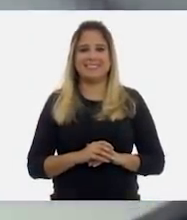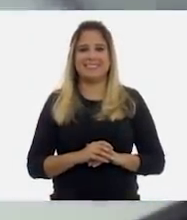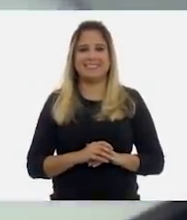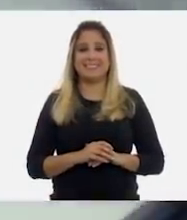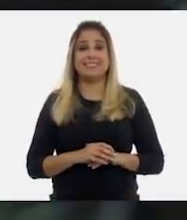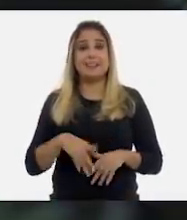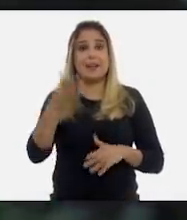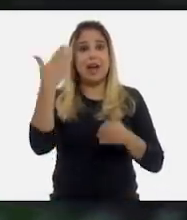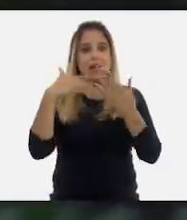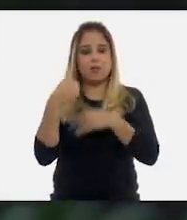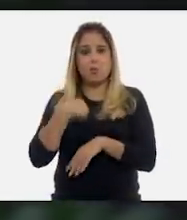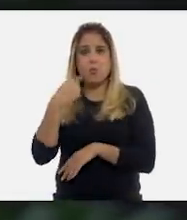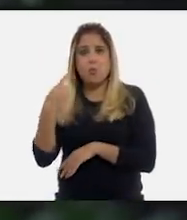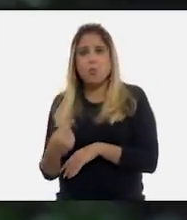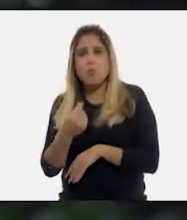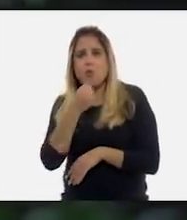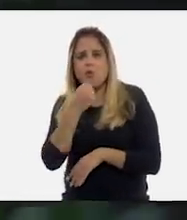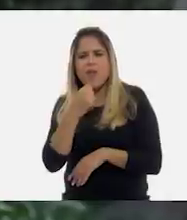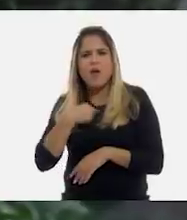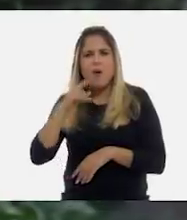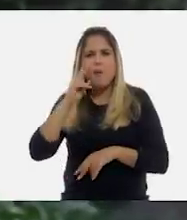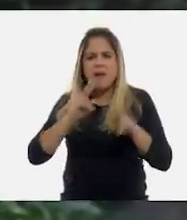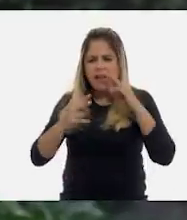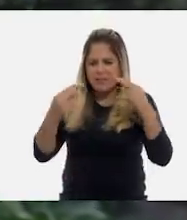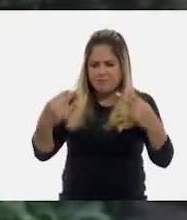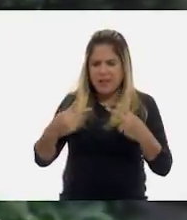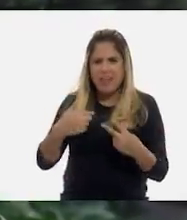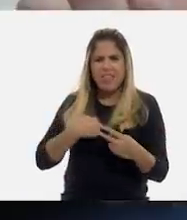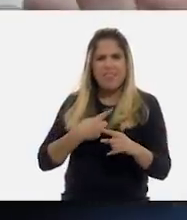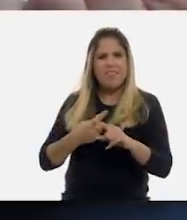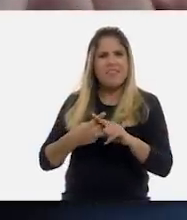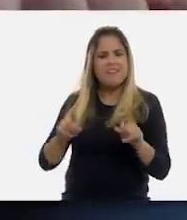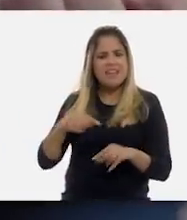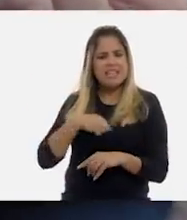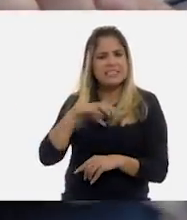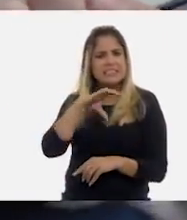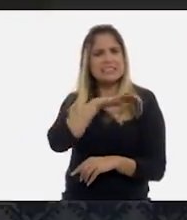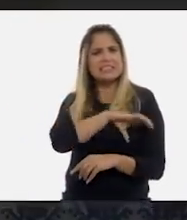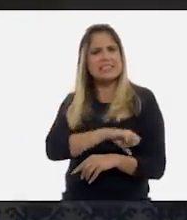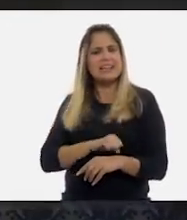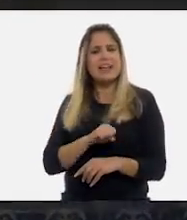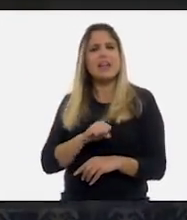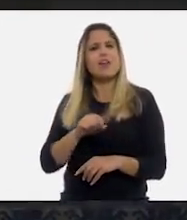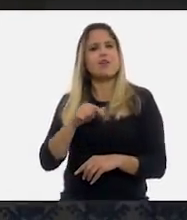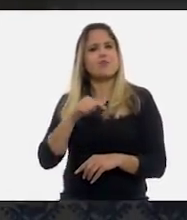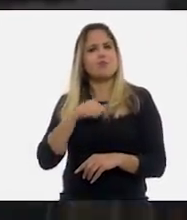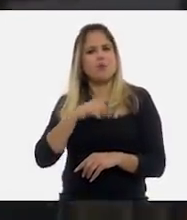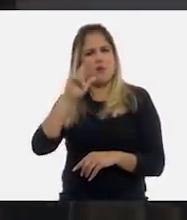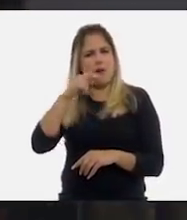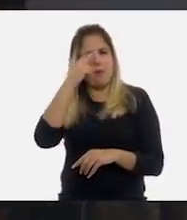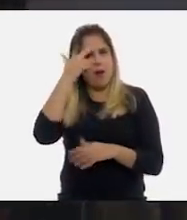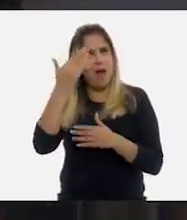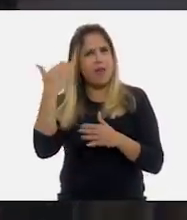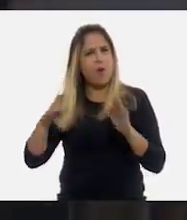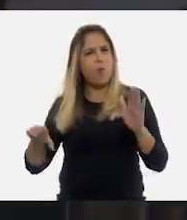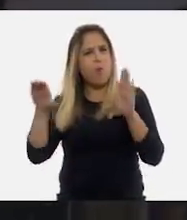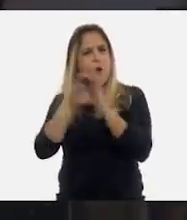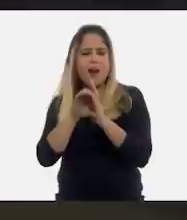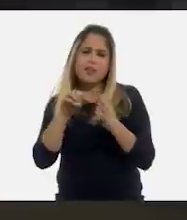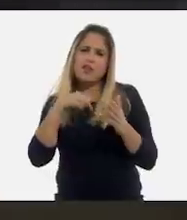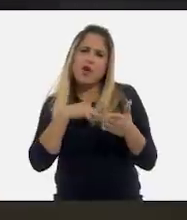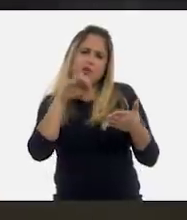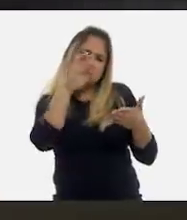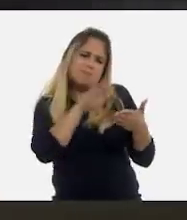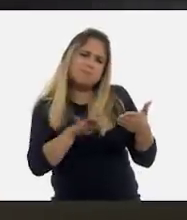Cuando era pequeña, sabía que había algo diferente en mí que me encantaba. Me acuerdo cuando me encerraba en mi cuarto y leía